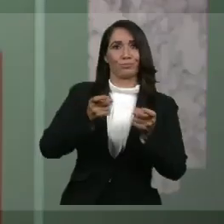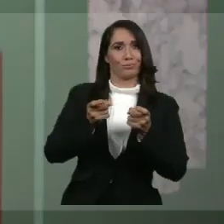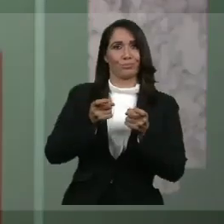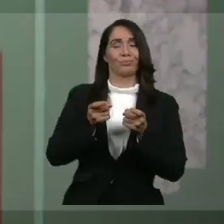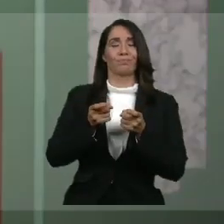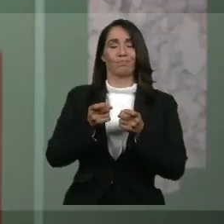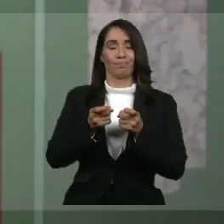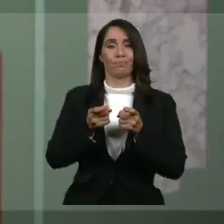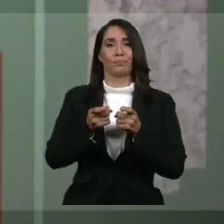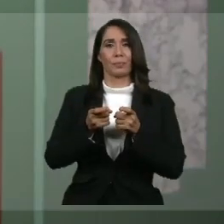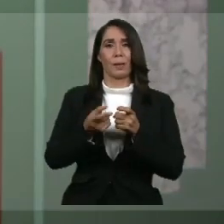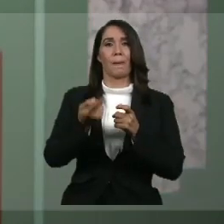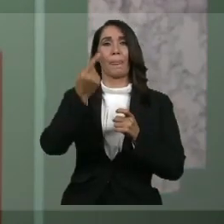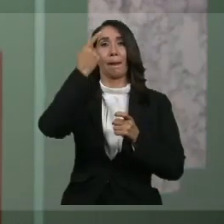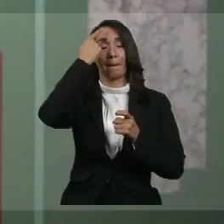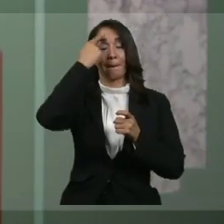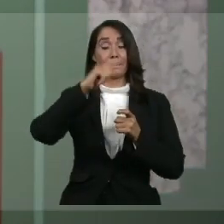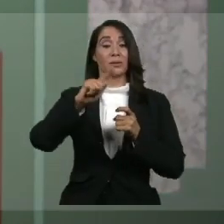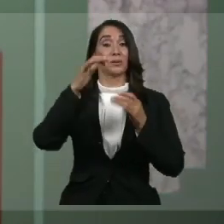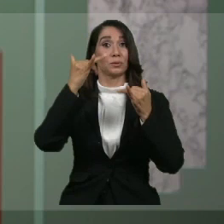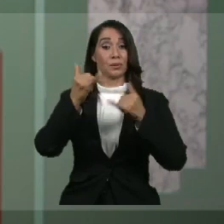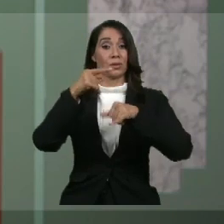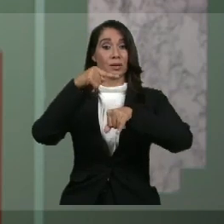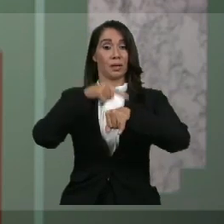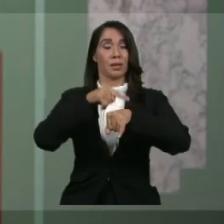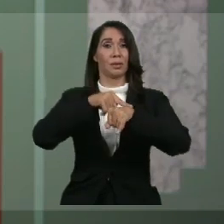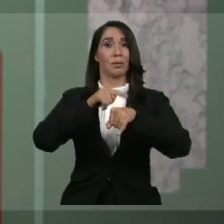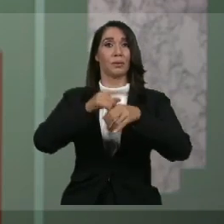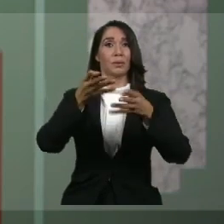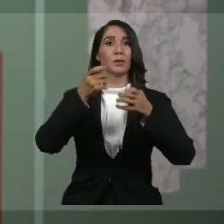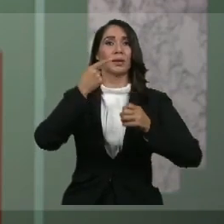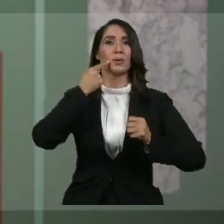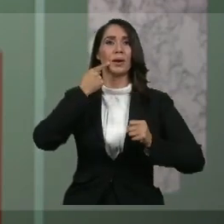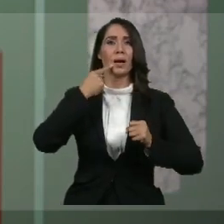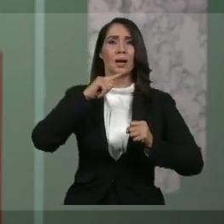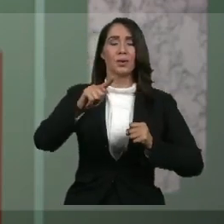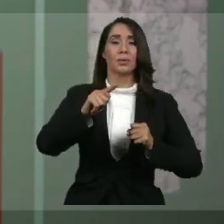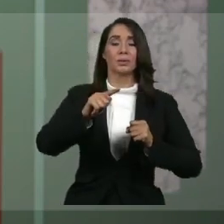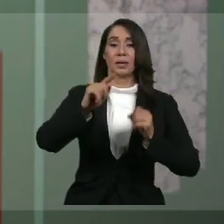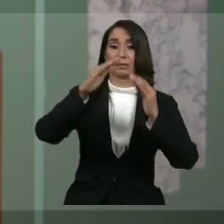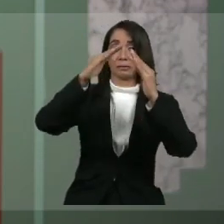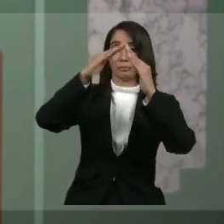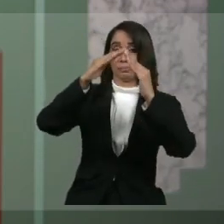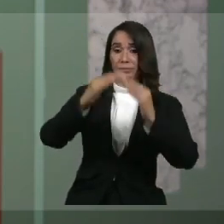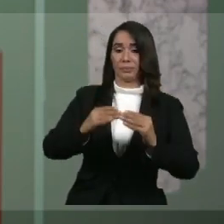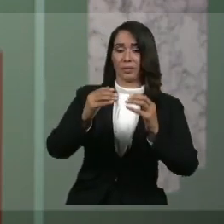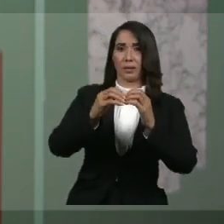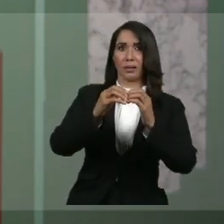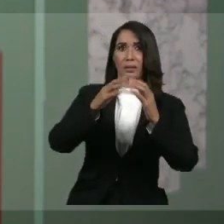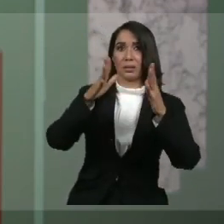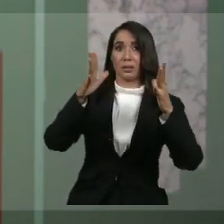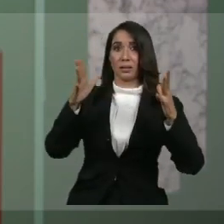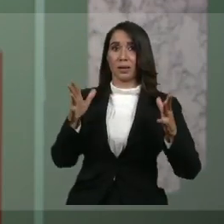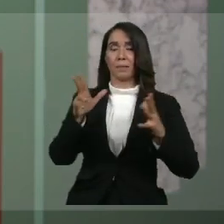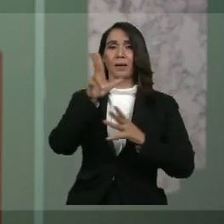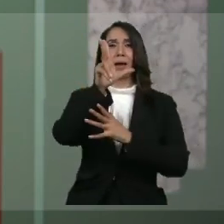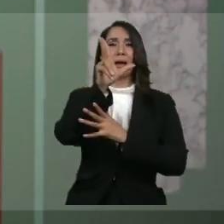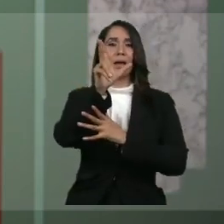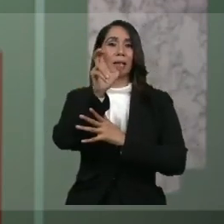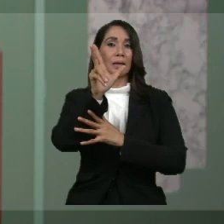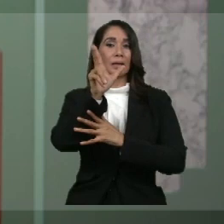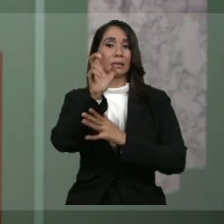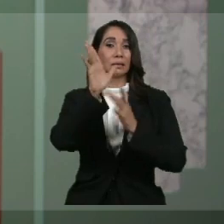Por eso, en este momento quiero anunciar que el toque de queda se ampliará hasta el 30 de abril.